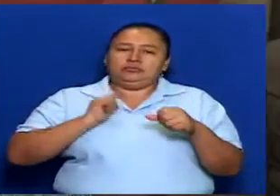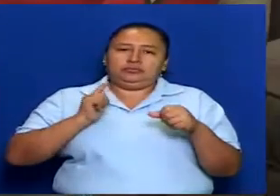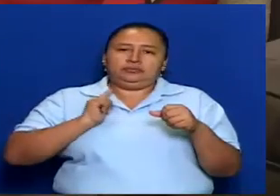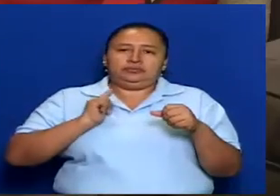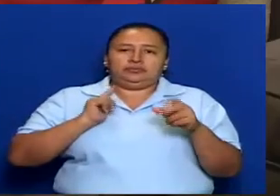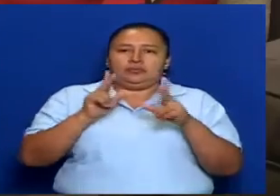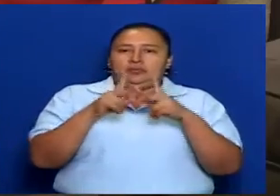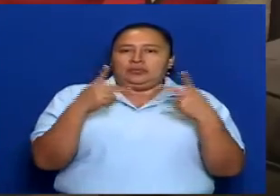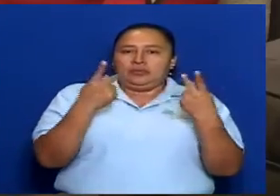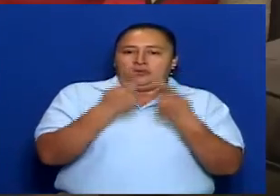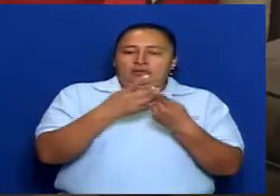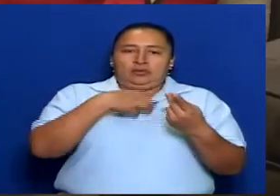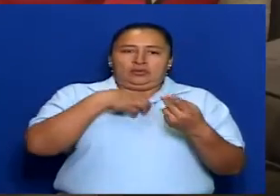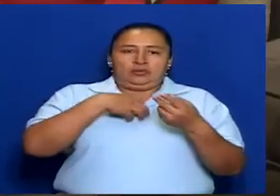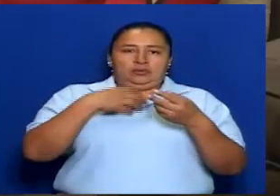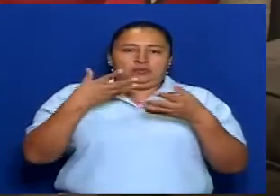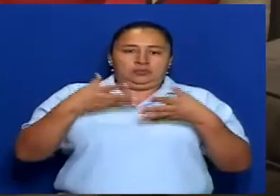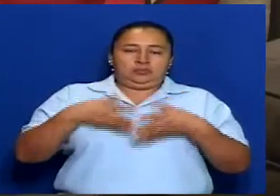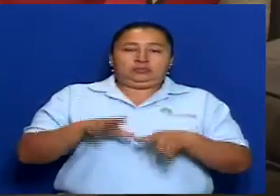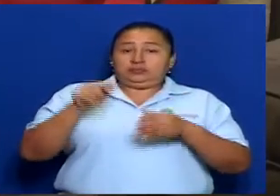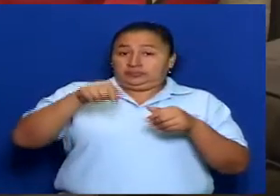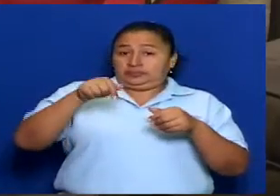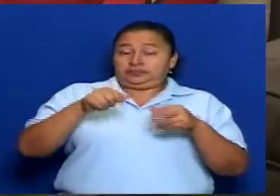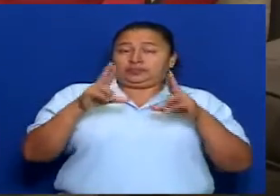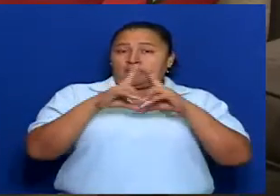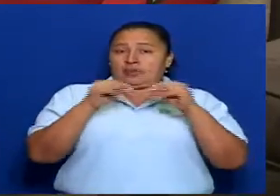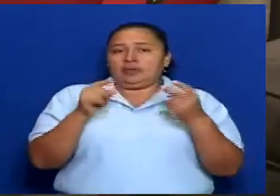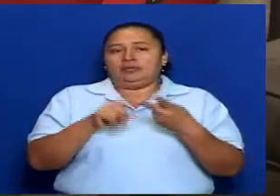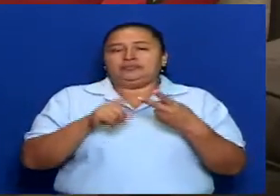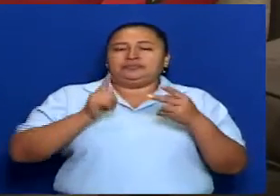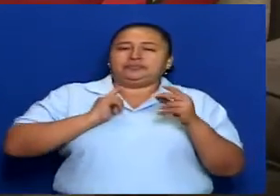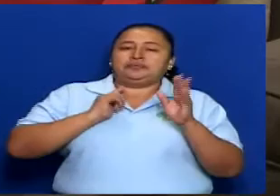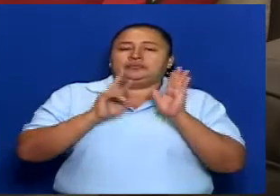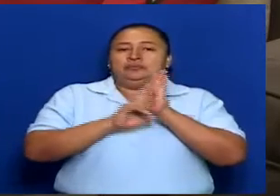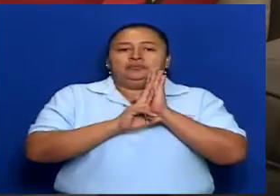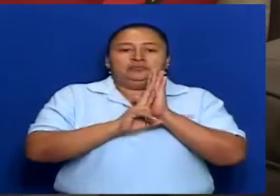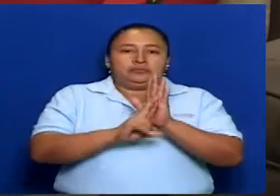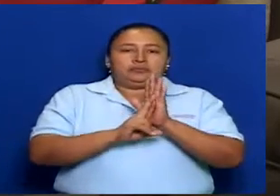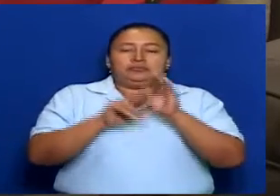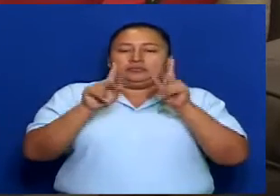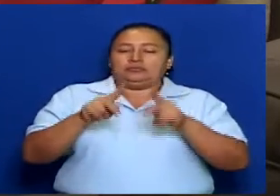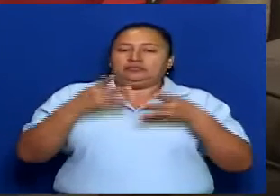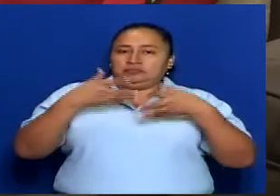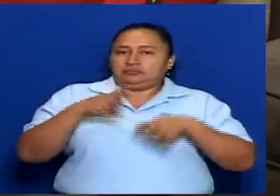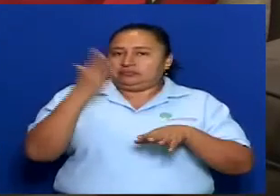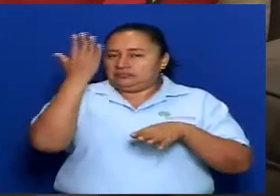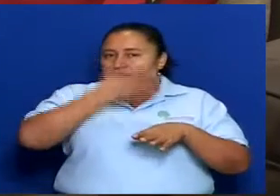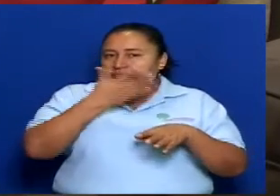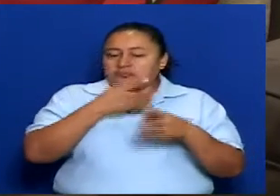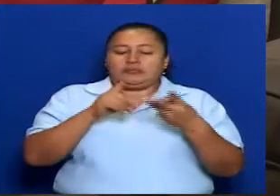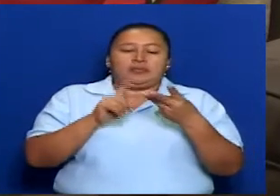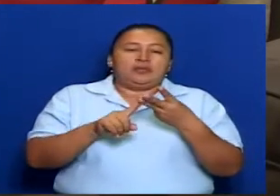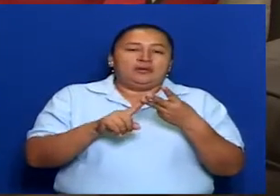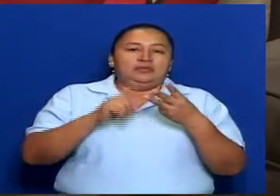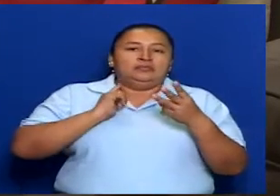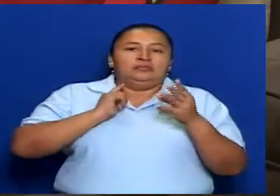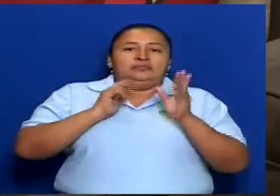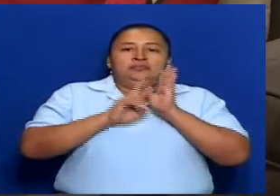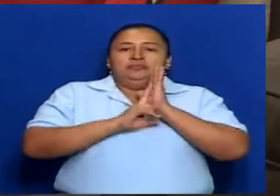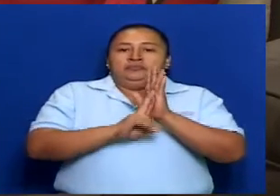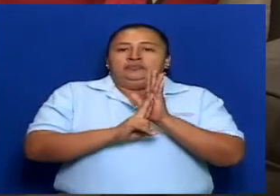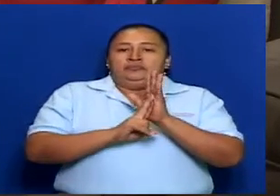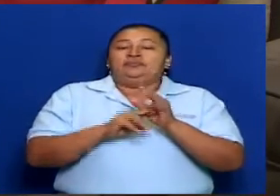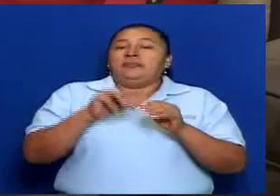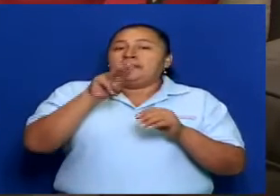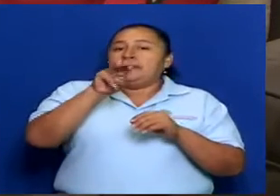pueblos originarios, tiene la representación de pueblos afrodescendientes y tiene la representación de los